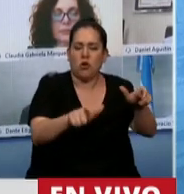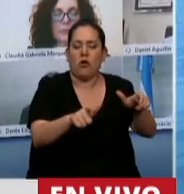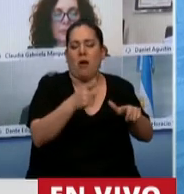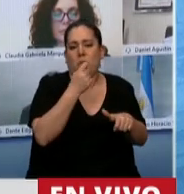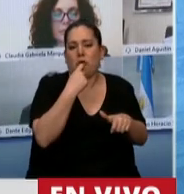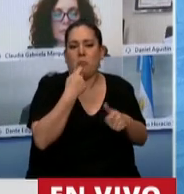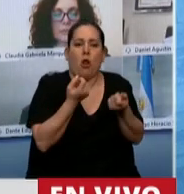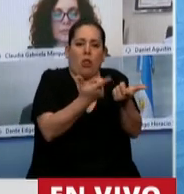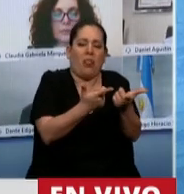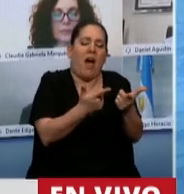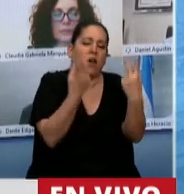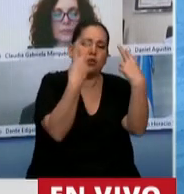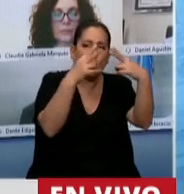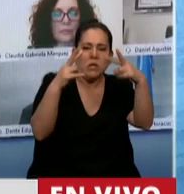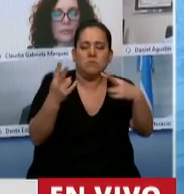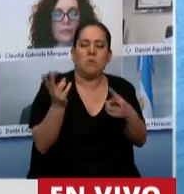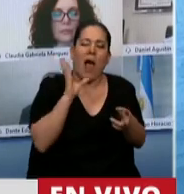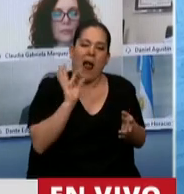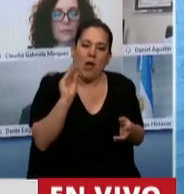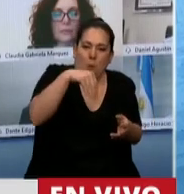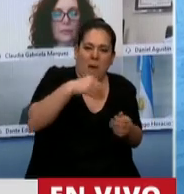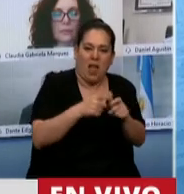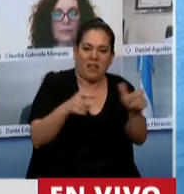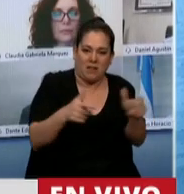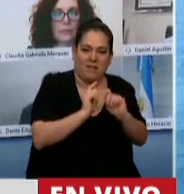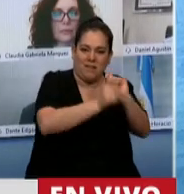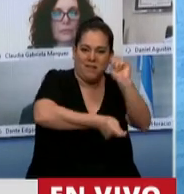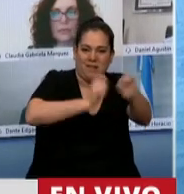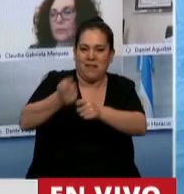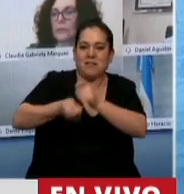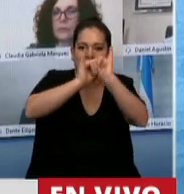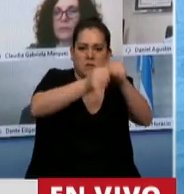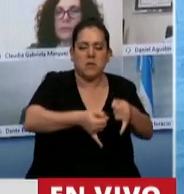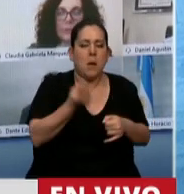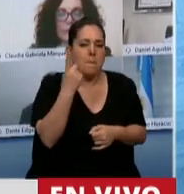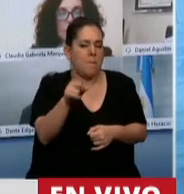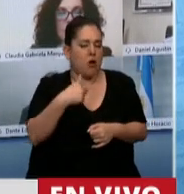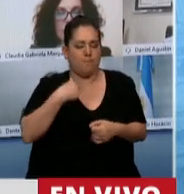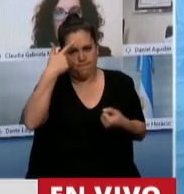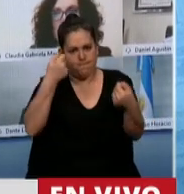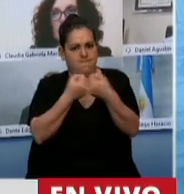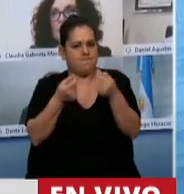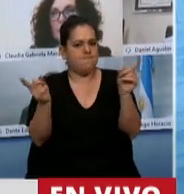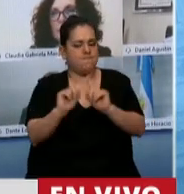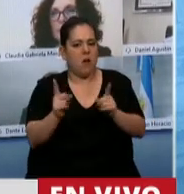algún viaje turístico, etcétera, pero no estamos de acuerdo con este trato igualitario a un trabajador